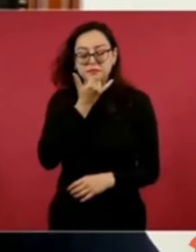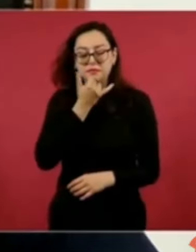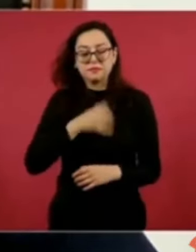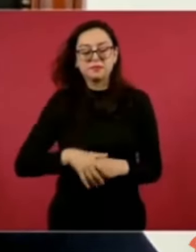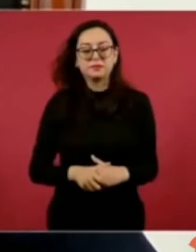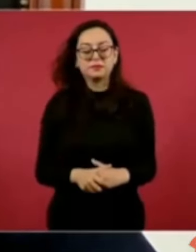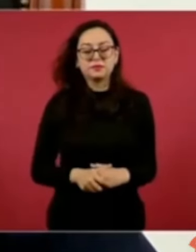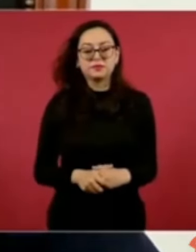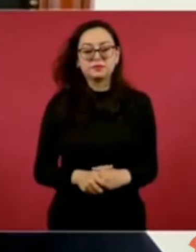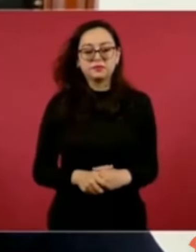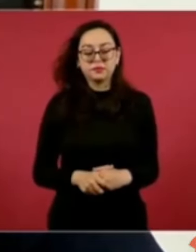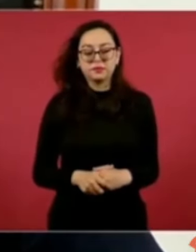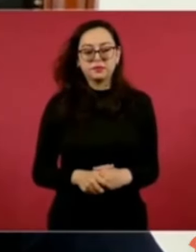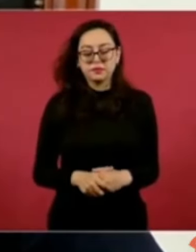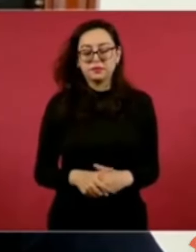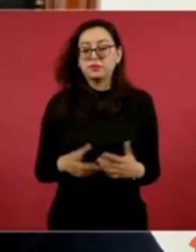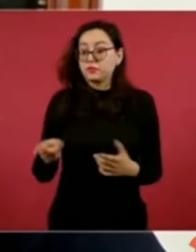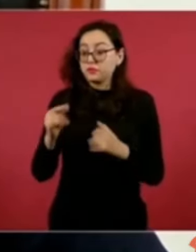se va a afectar una institución.